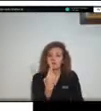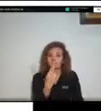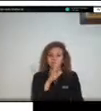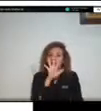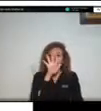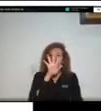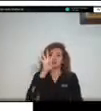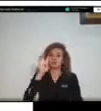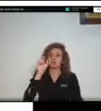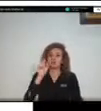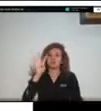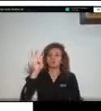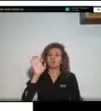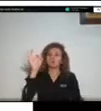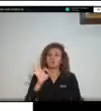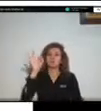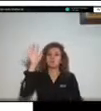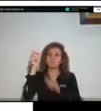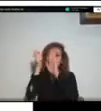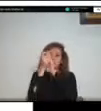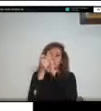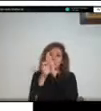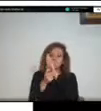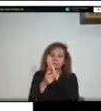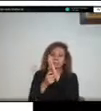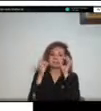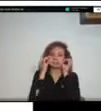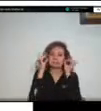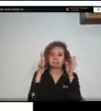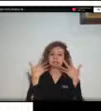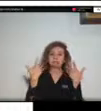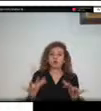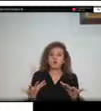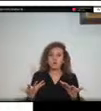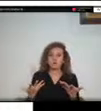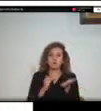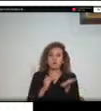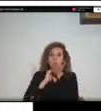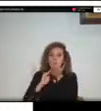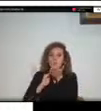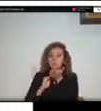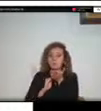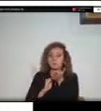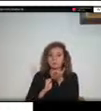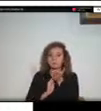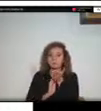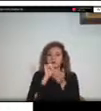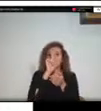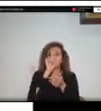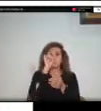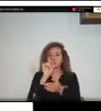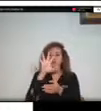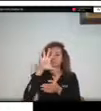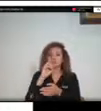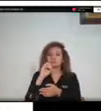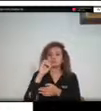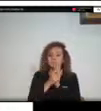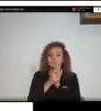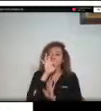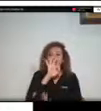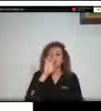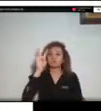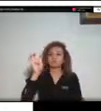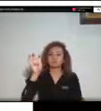de ponderación para las amenazas de .59 de .39 para los puntos de amenaza por